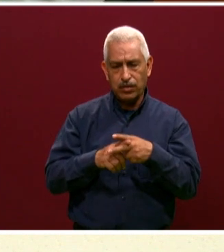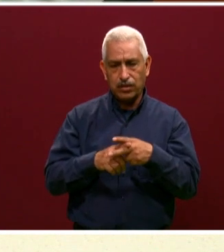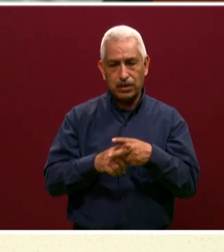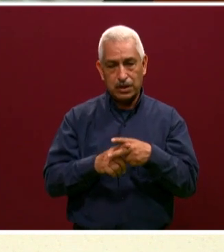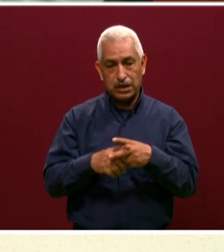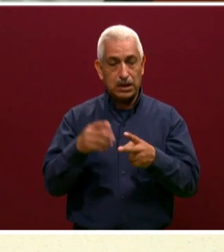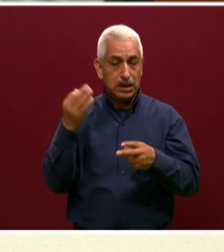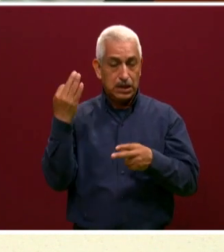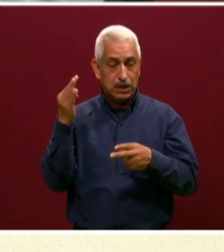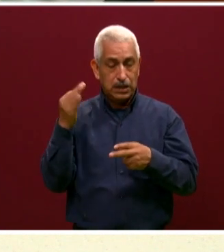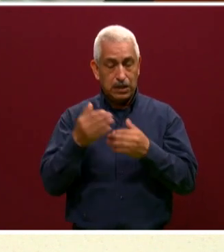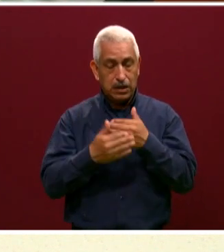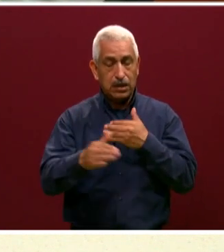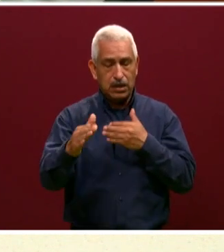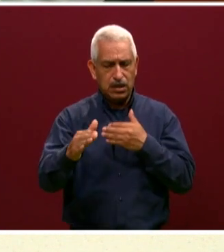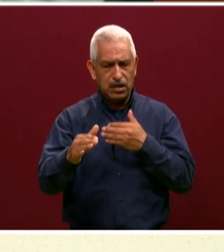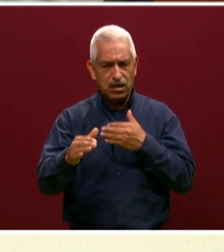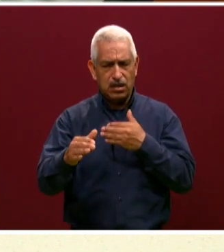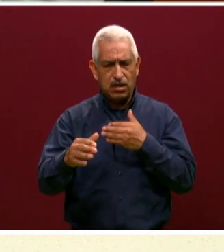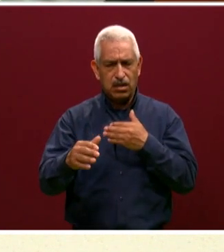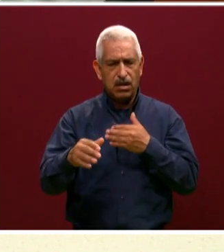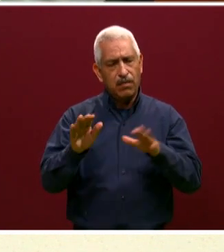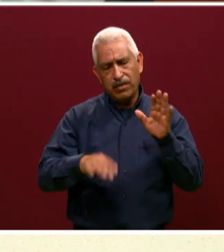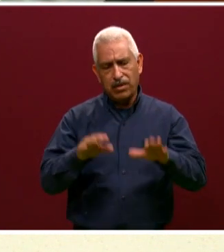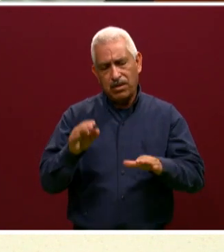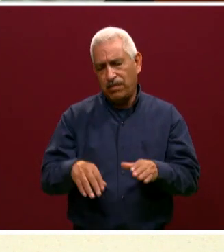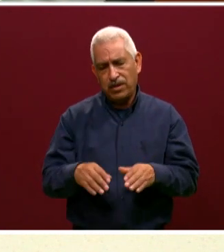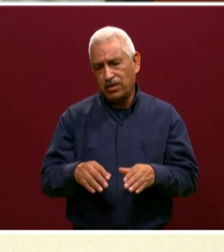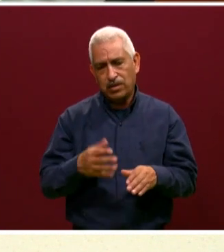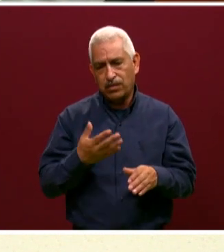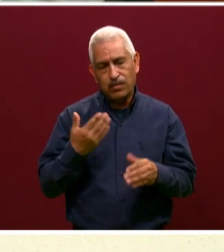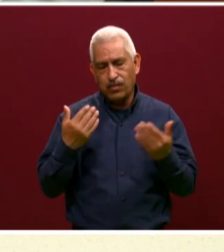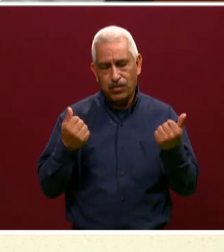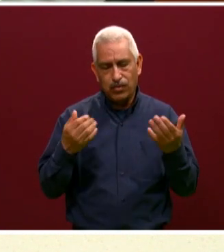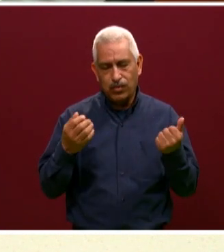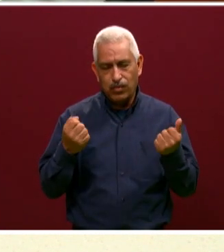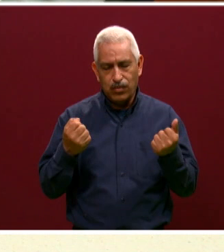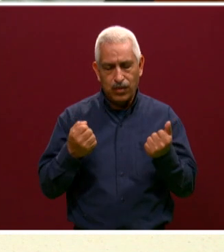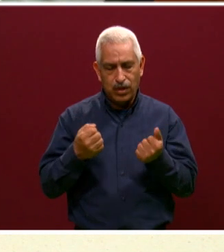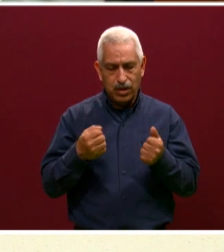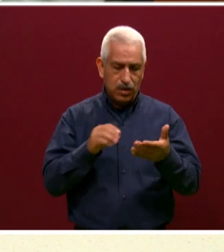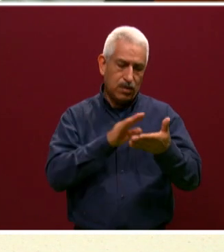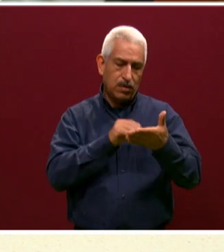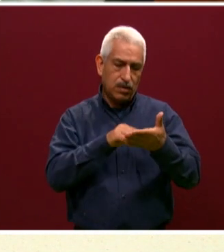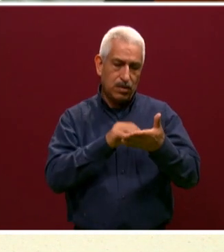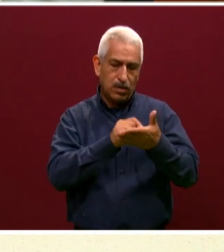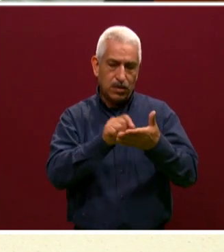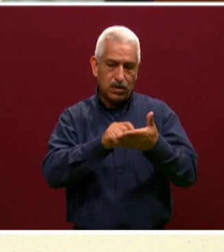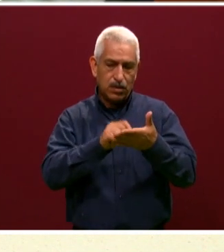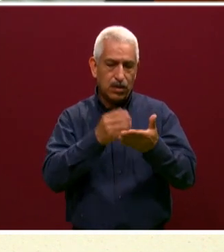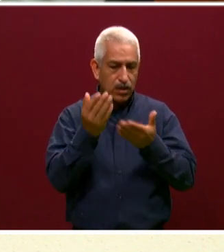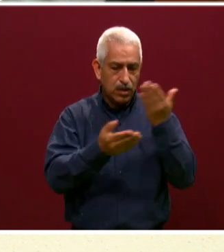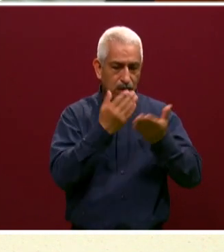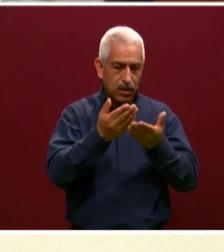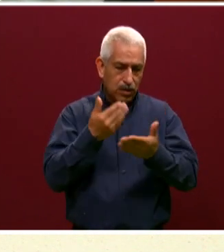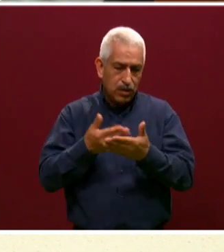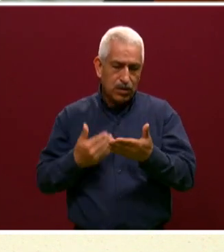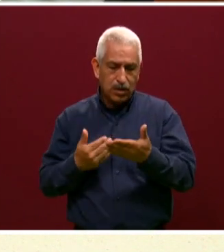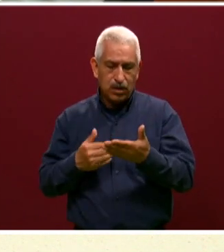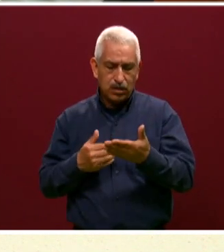constancia de estudios, porque a lo mejor no hemos terminado tercero de secundaria, ¿nos puede servir algún otro documento o nos esperamos?